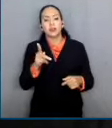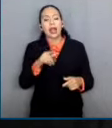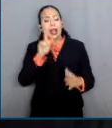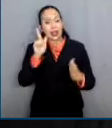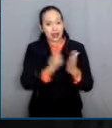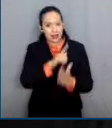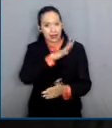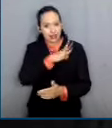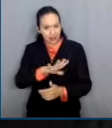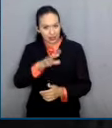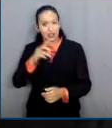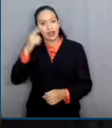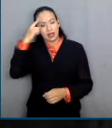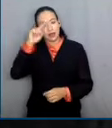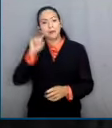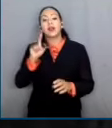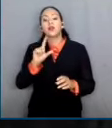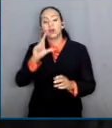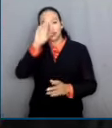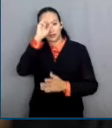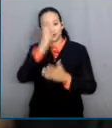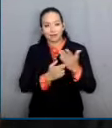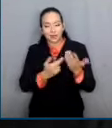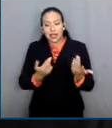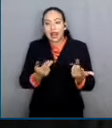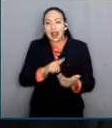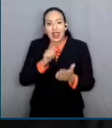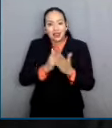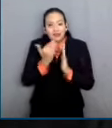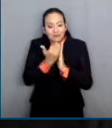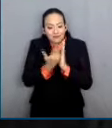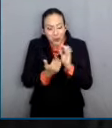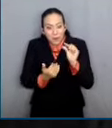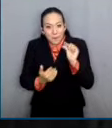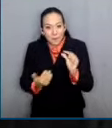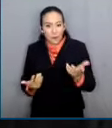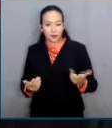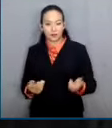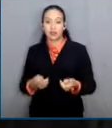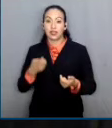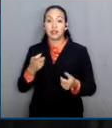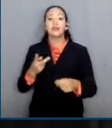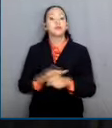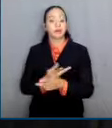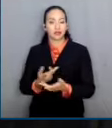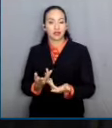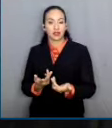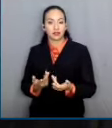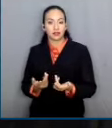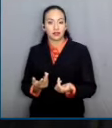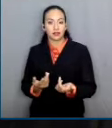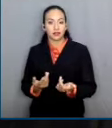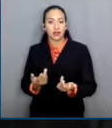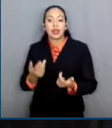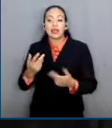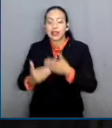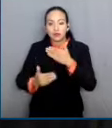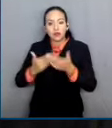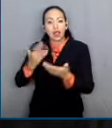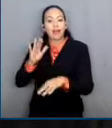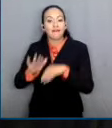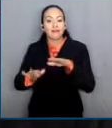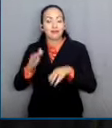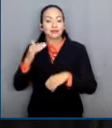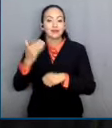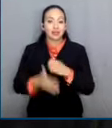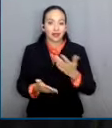violencia política son muy bajas y entonces eso permite que alcancen la suspensión condicional del proceso. ¿Y cuál es la consecuencia jurídica de eso?